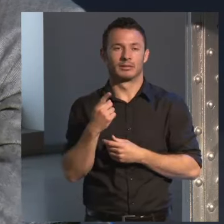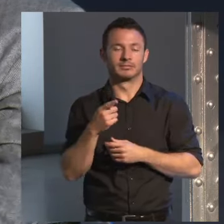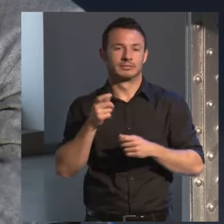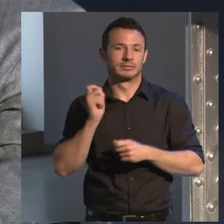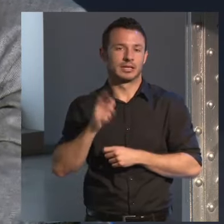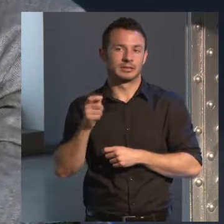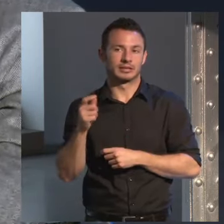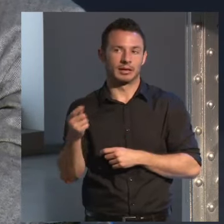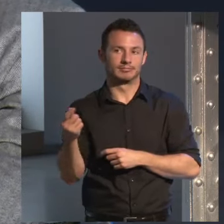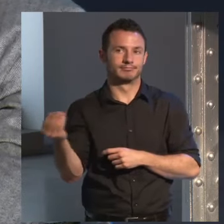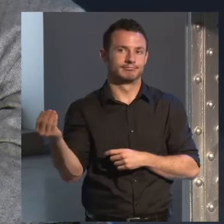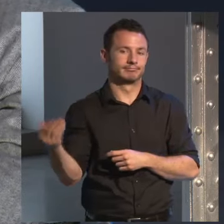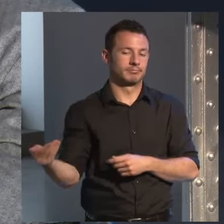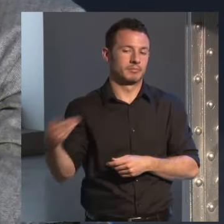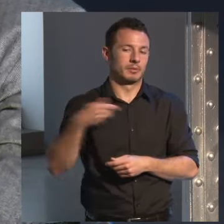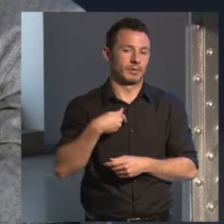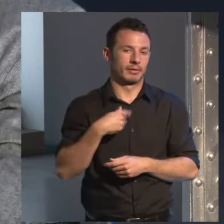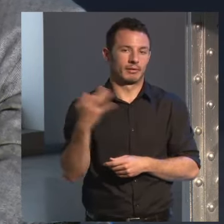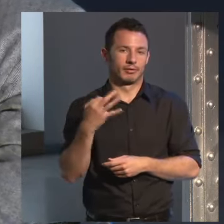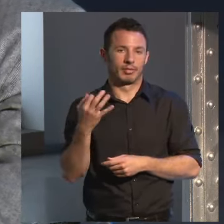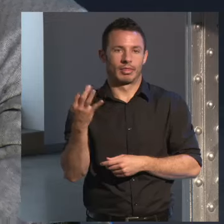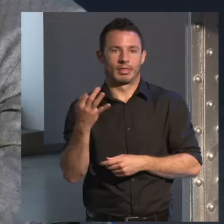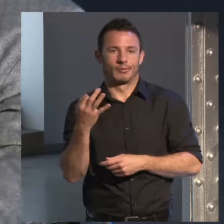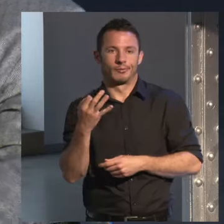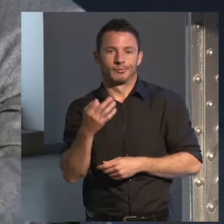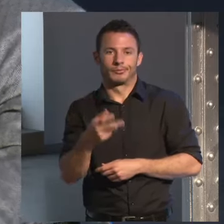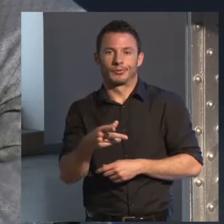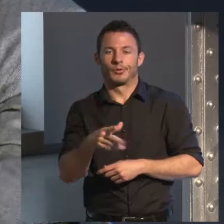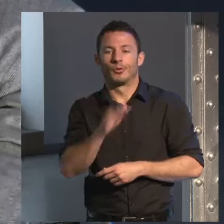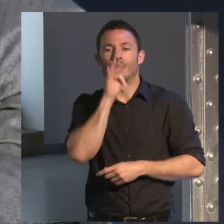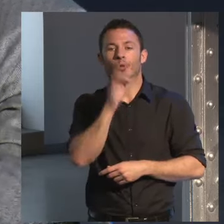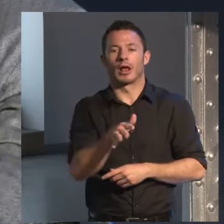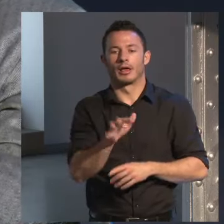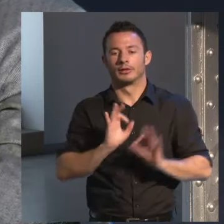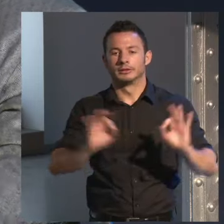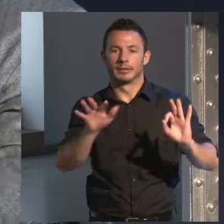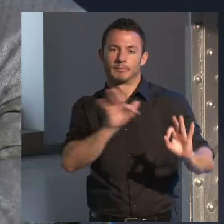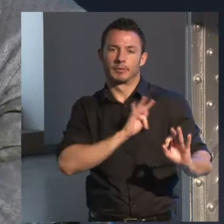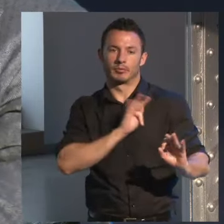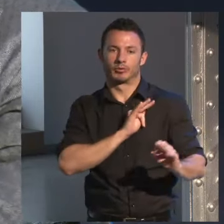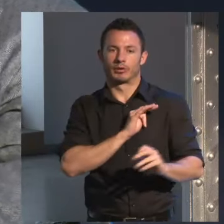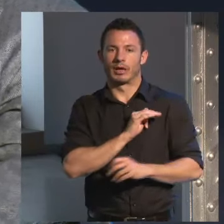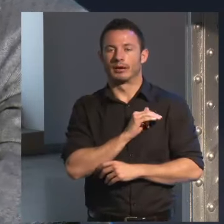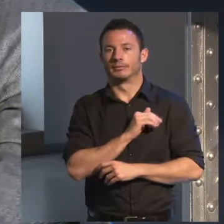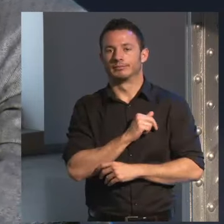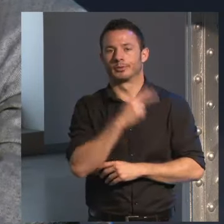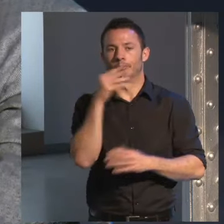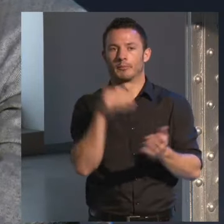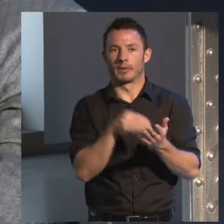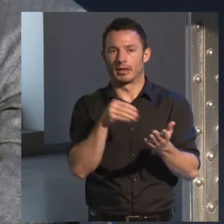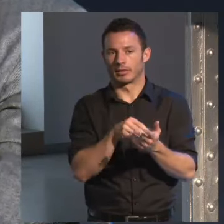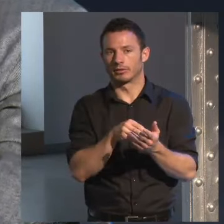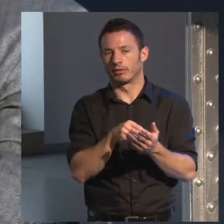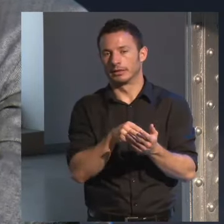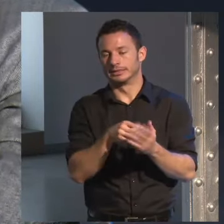sea jurado de algún premio lo he sido un par de veces en los últimos dos años y eso lleva un tiempo